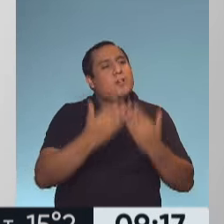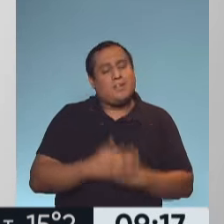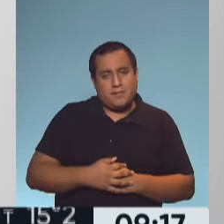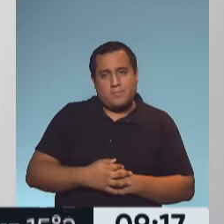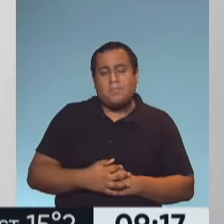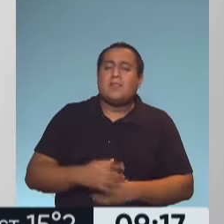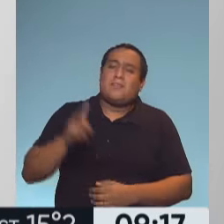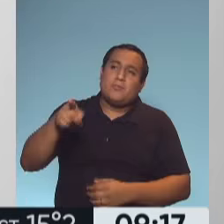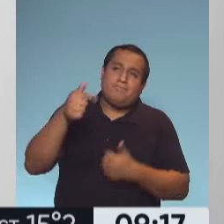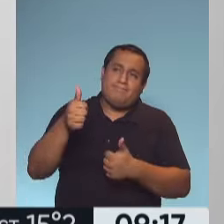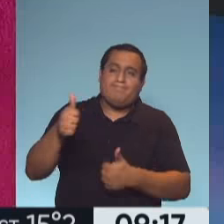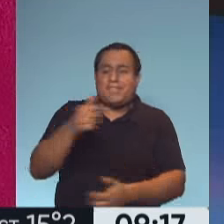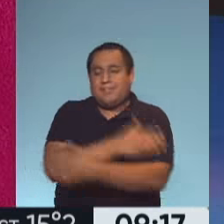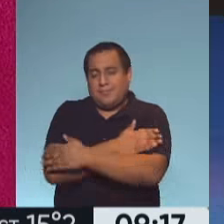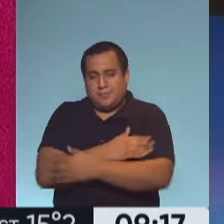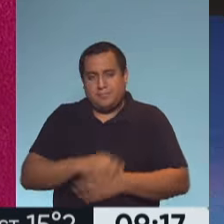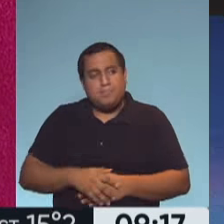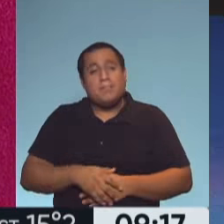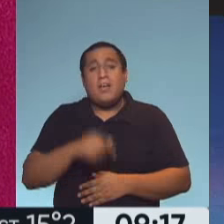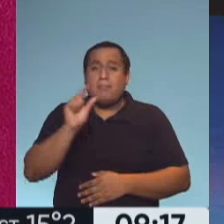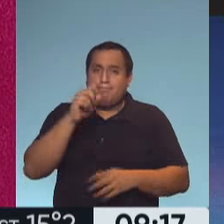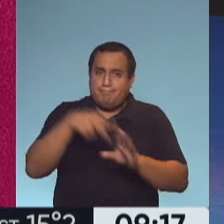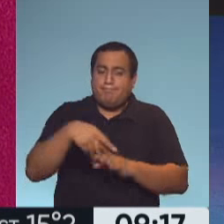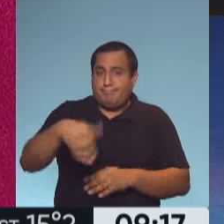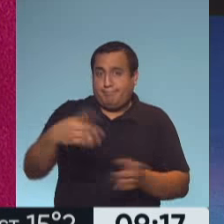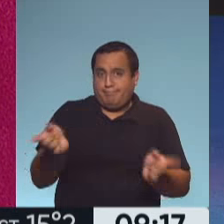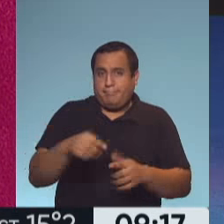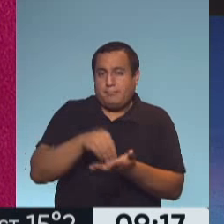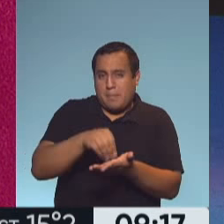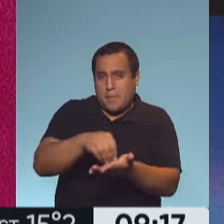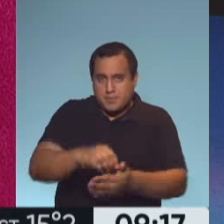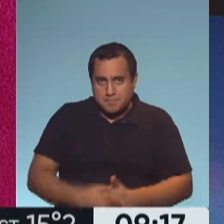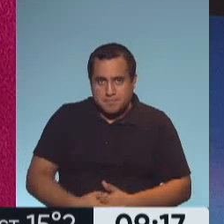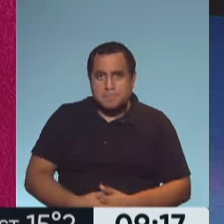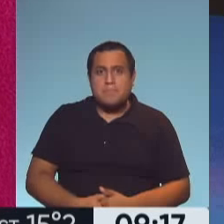Que te vaya muy bien, un abrazo grande. Hasta luego. Hacemos una breve pausa, enseguida volvemos con mucho más.